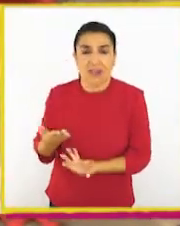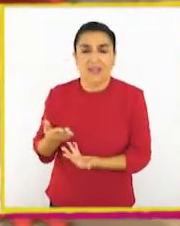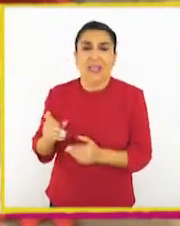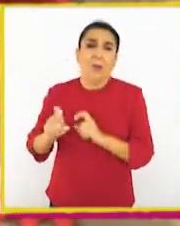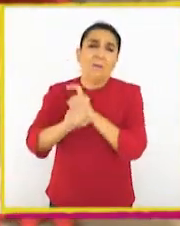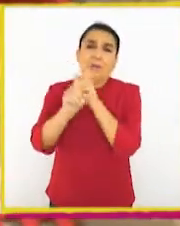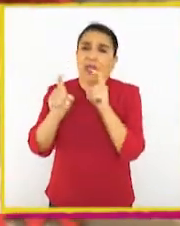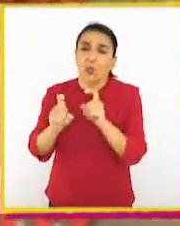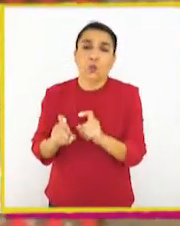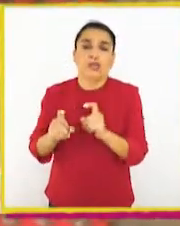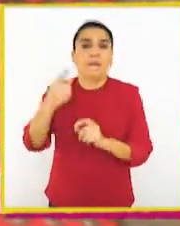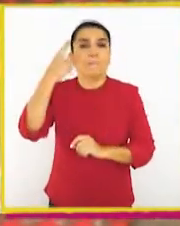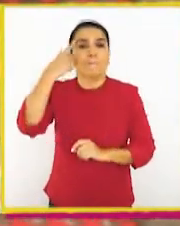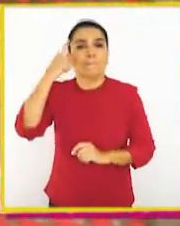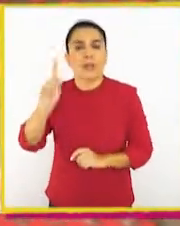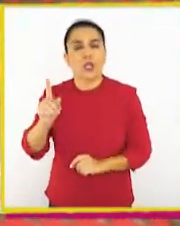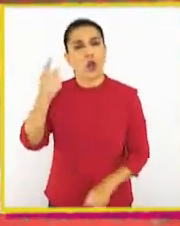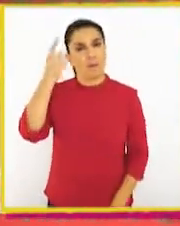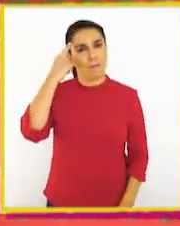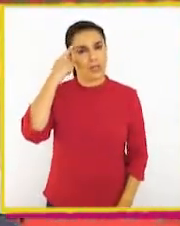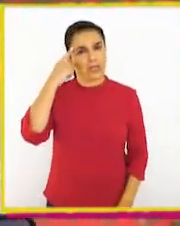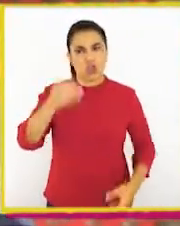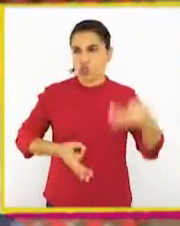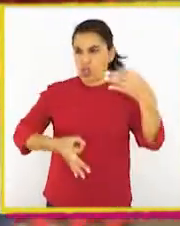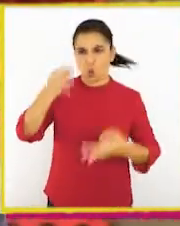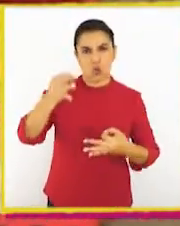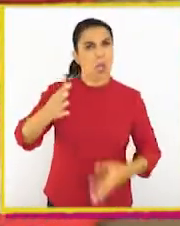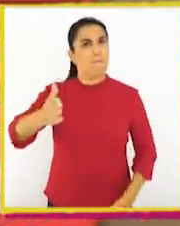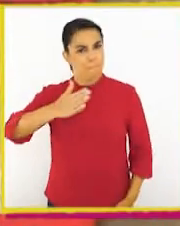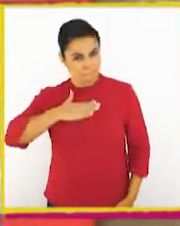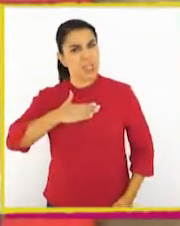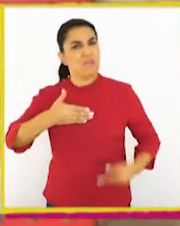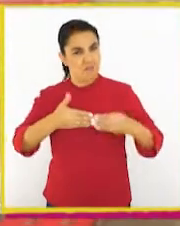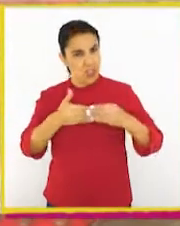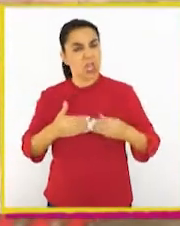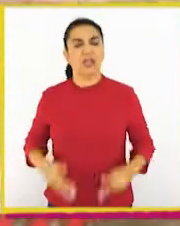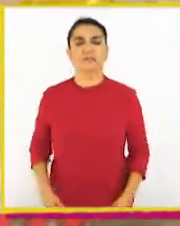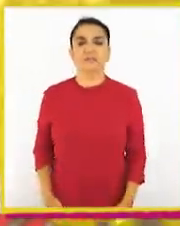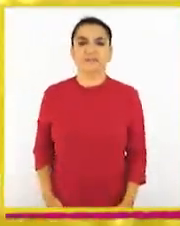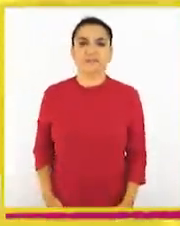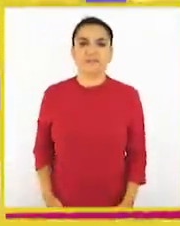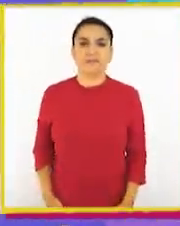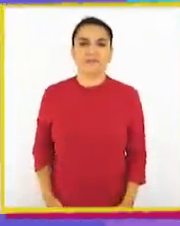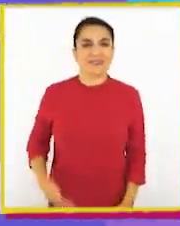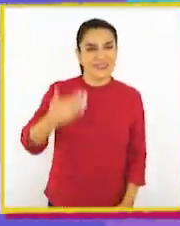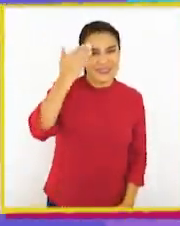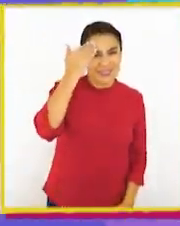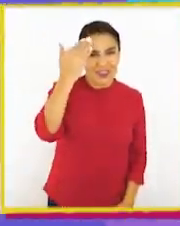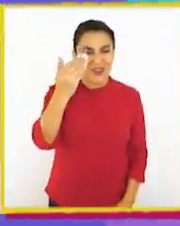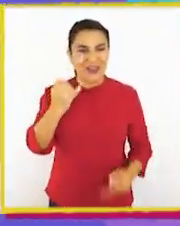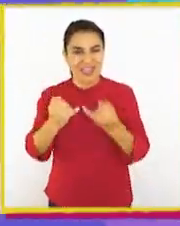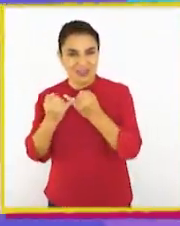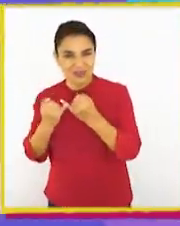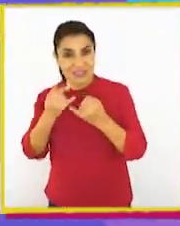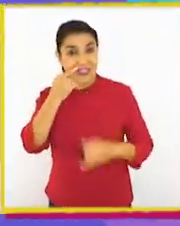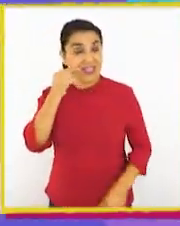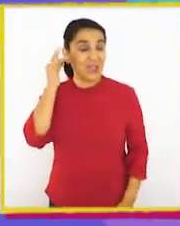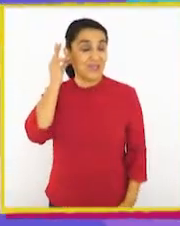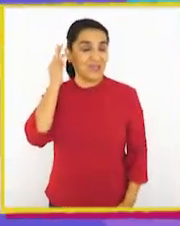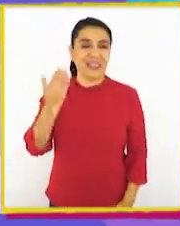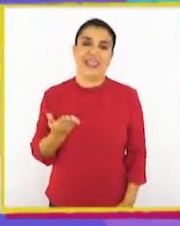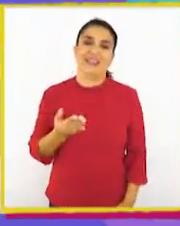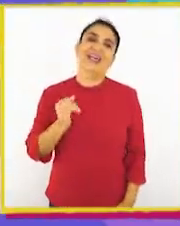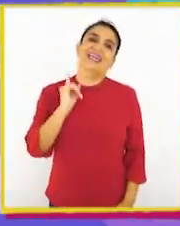¡Ay! Preguntémosle. Pero sigo pensando que esto es injusto. Es mi billetera. ¡Hola, amigos y